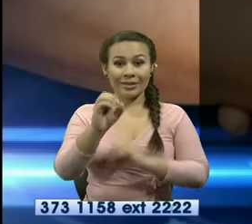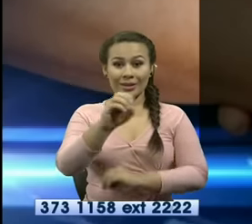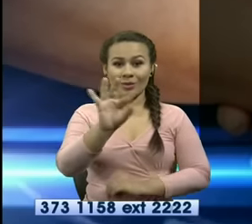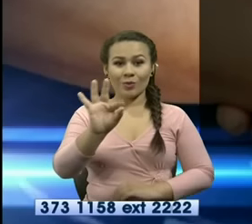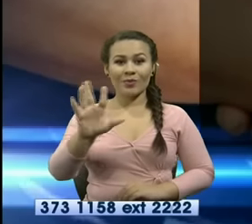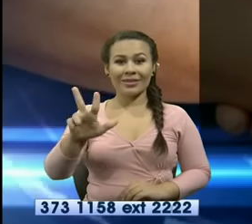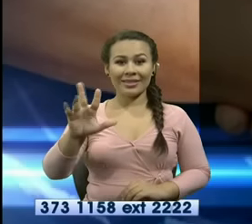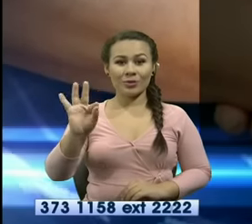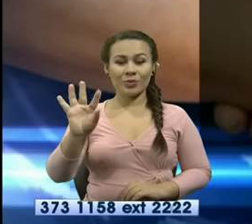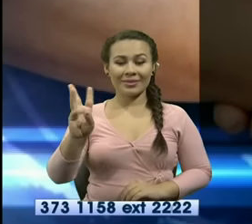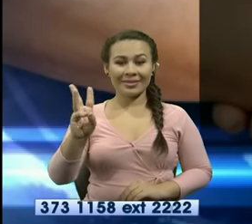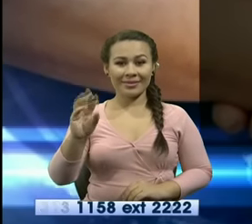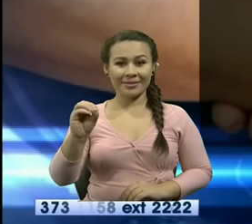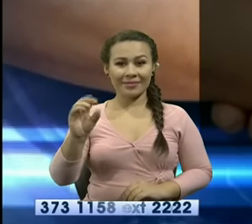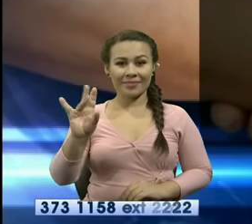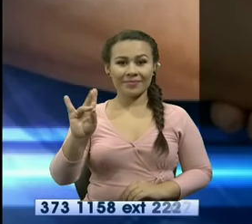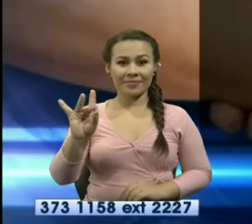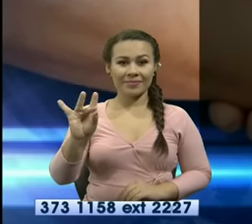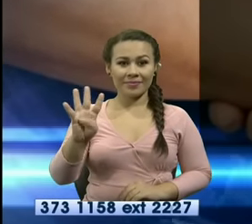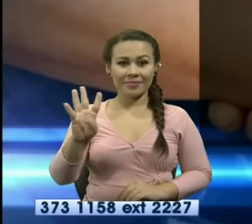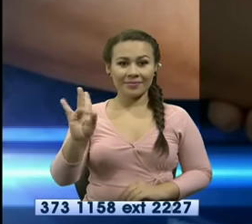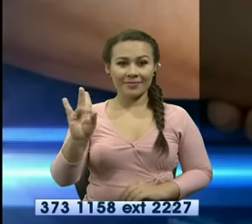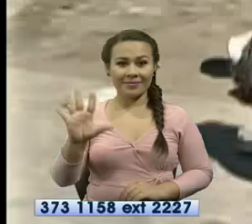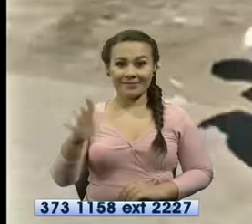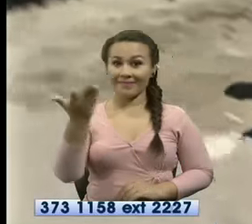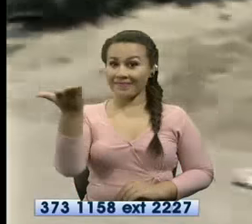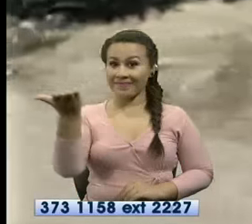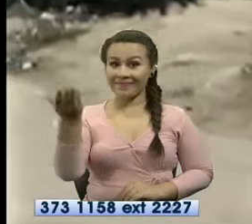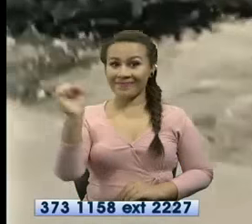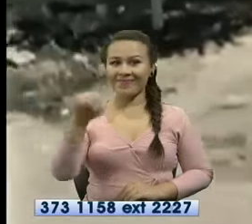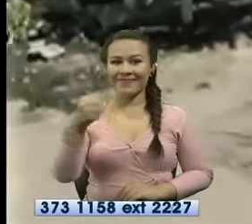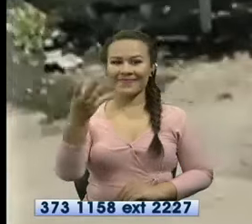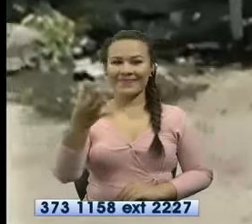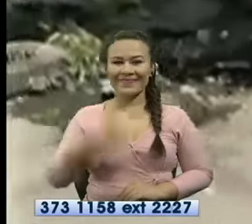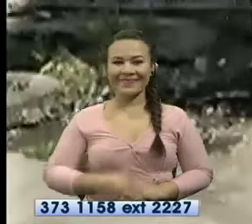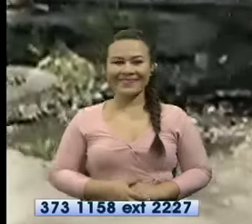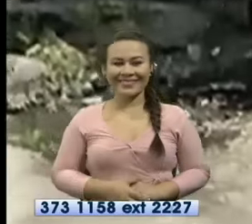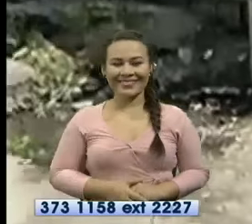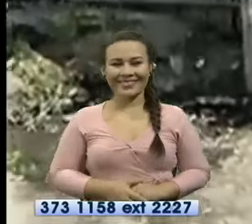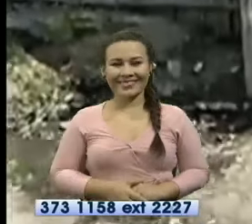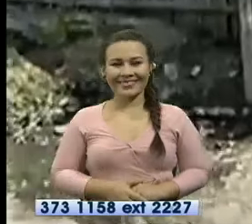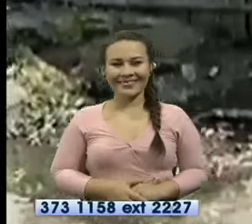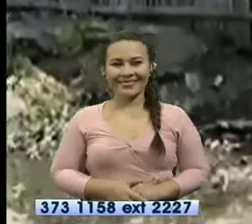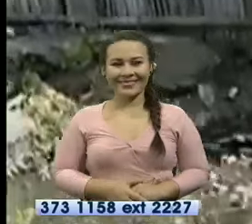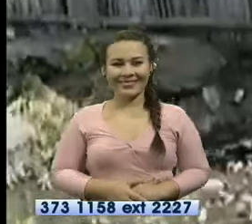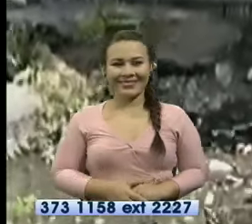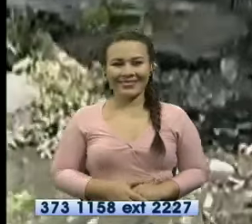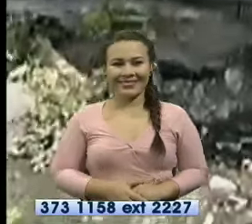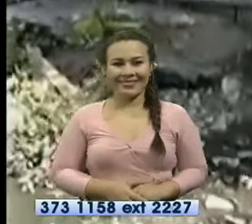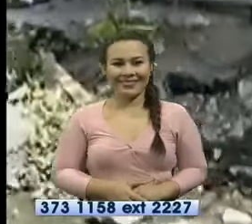96 08 475 informó Luziola Salazar